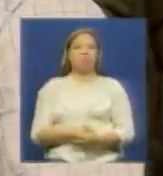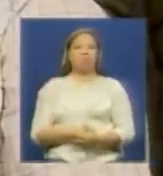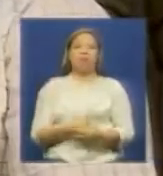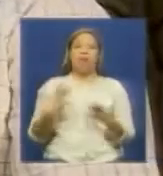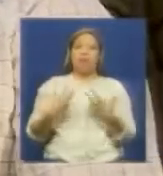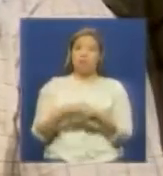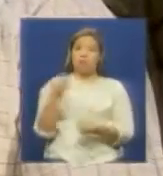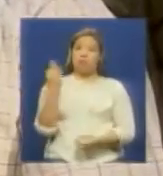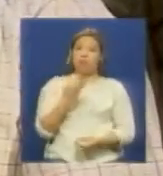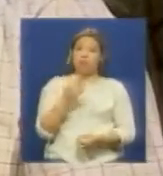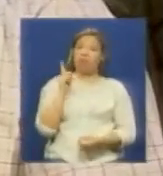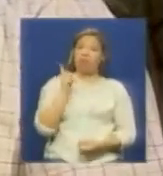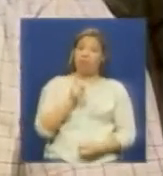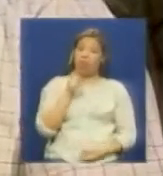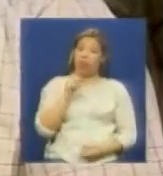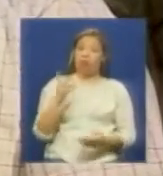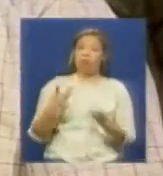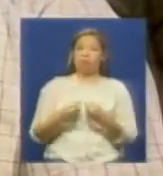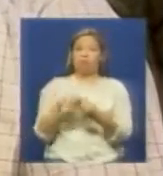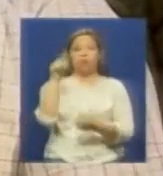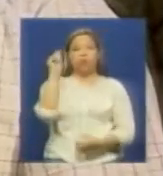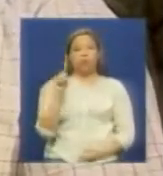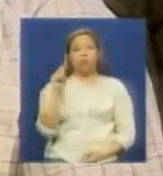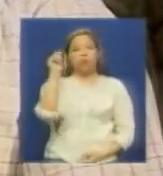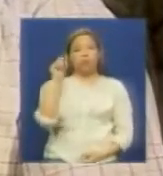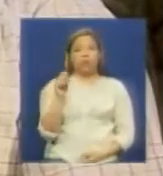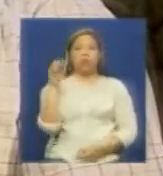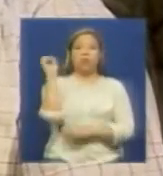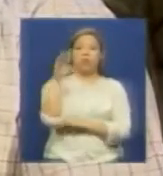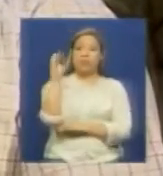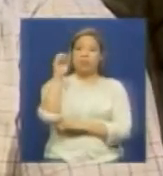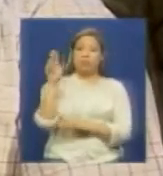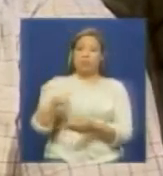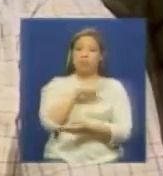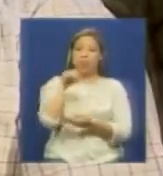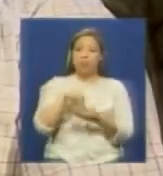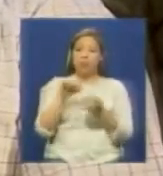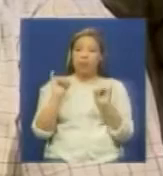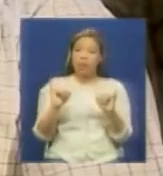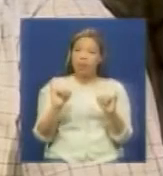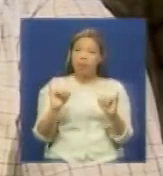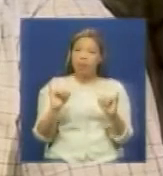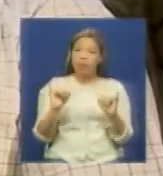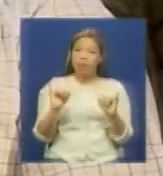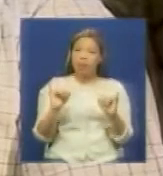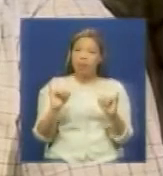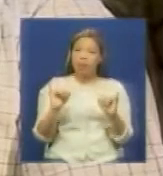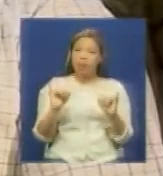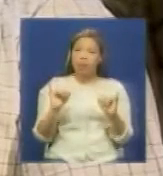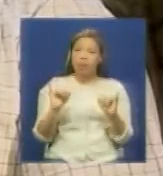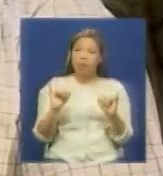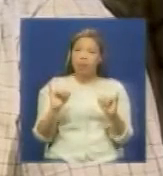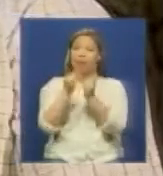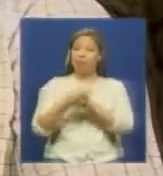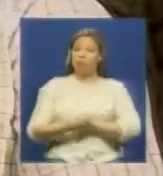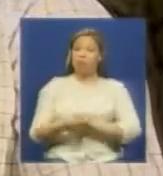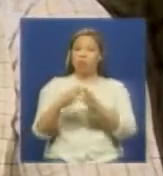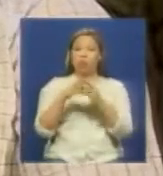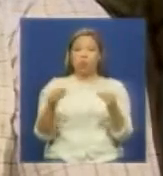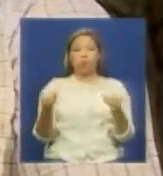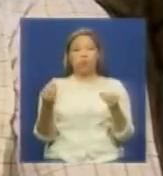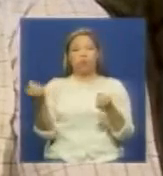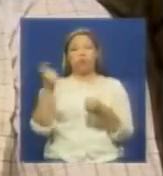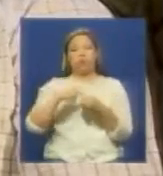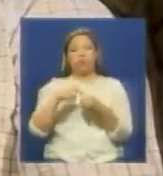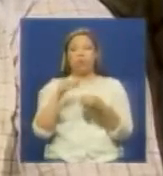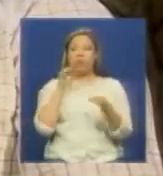acompañar a los compañeros diputados en la asamblea desde el primer momento desde el momento van a querer cambiar el reglamento interior